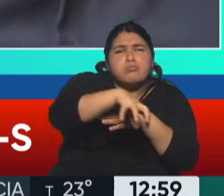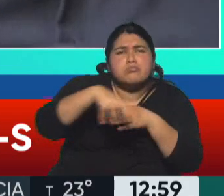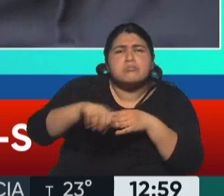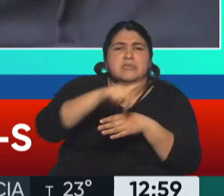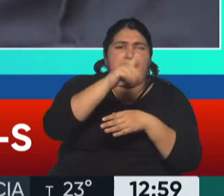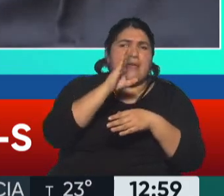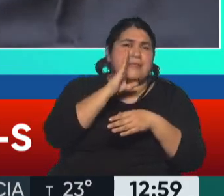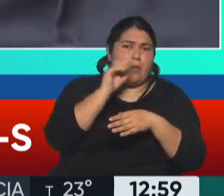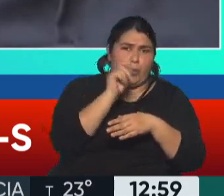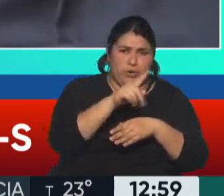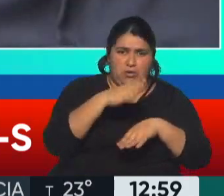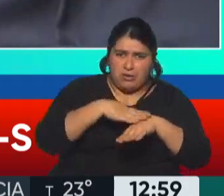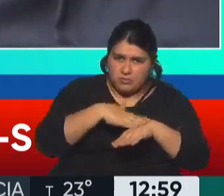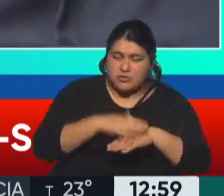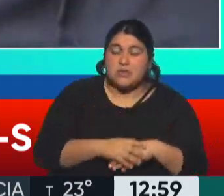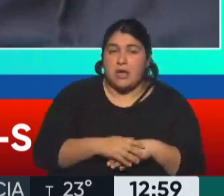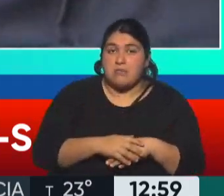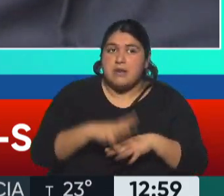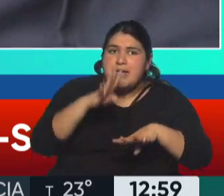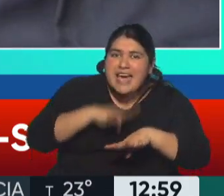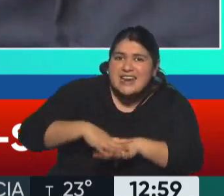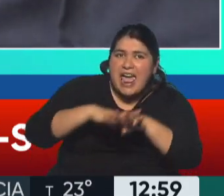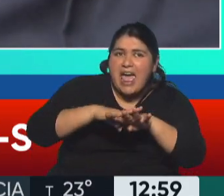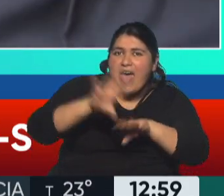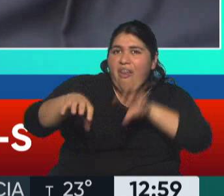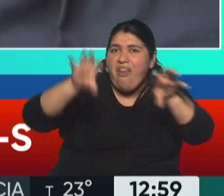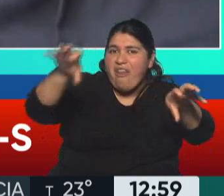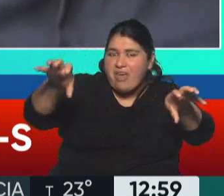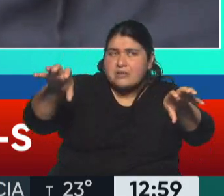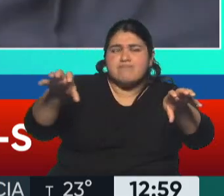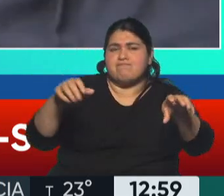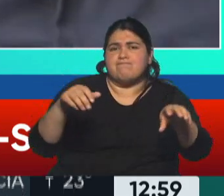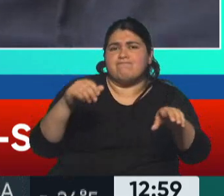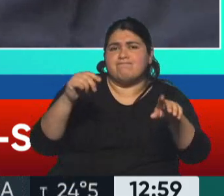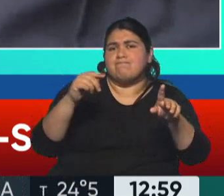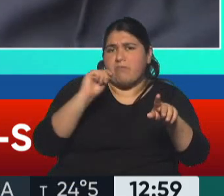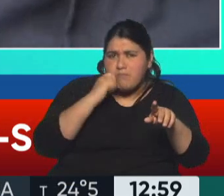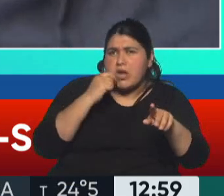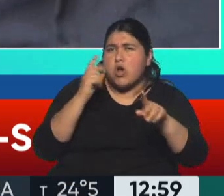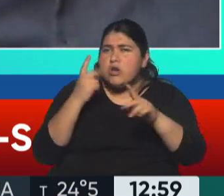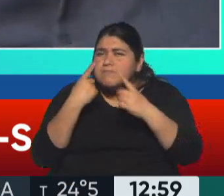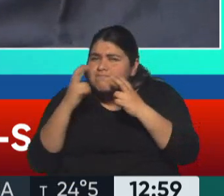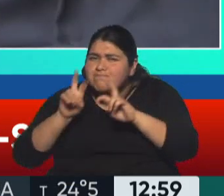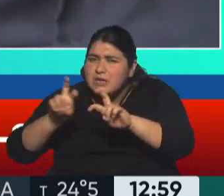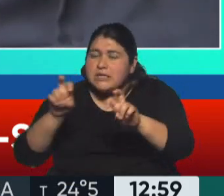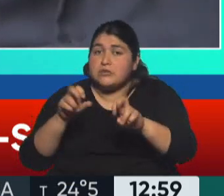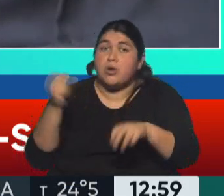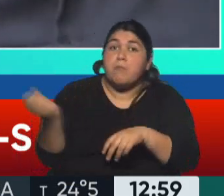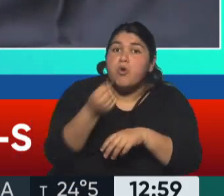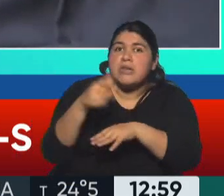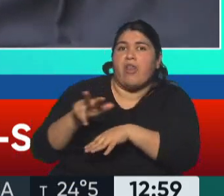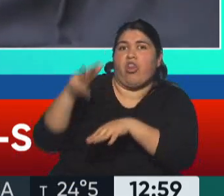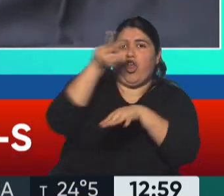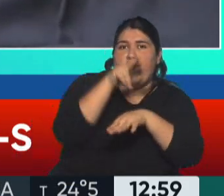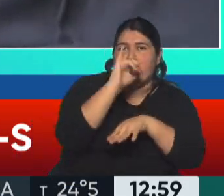Unidos. Es mucho más importante tener esas redes que tener más tanques, más bombas. O sea, los drones son muy importantes, por